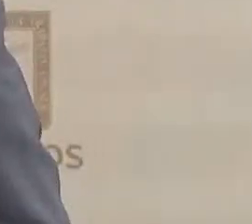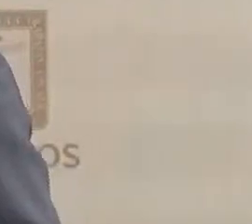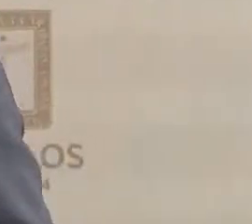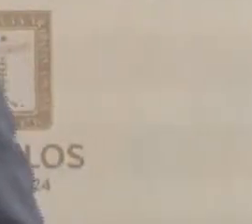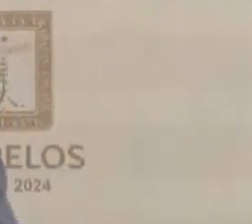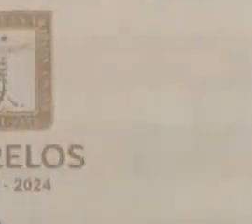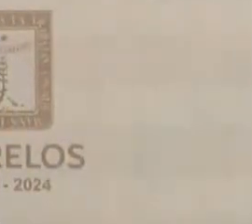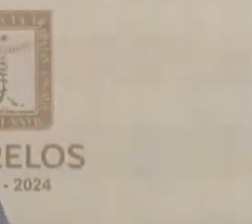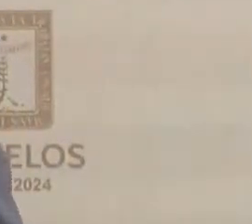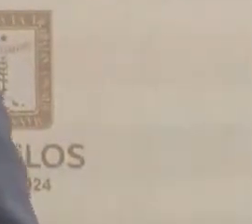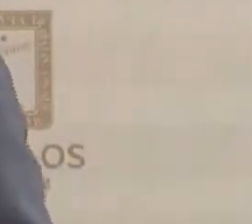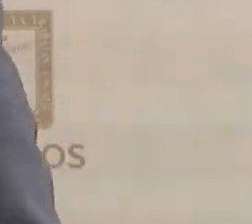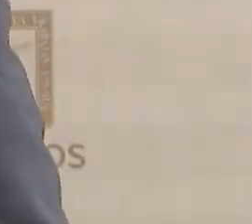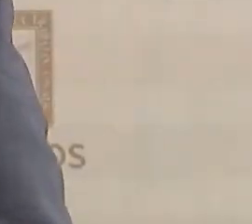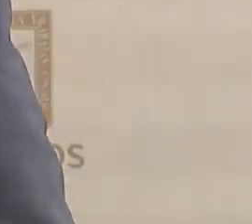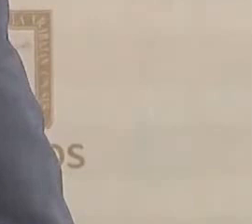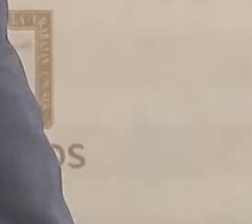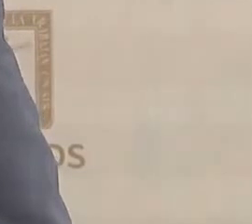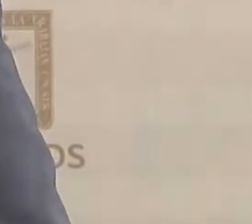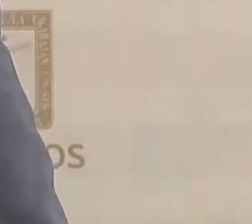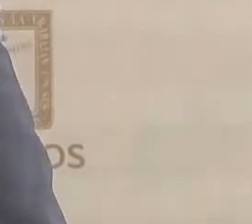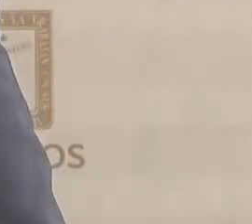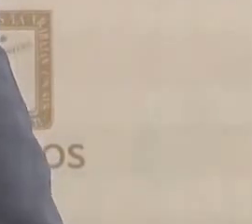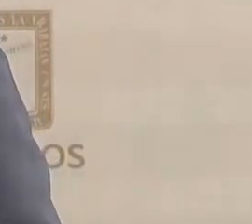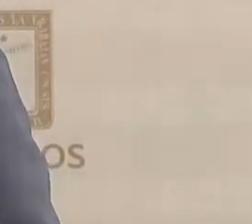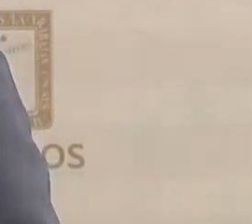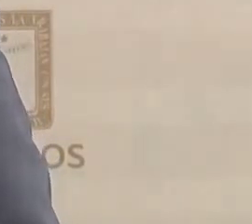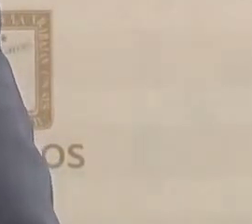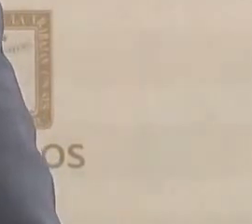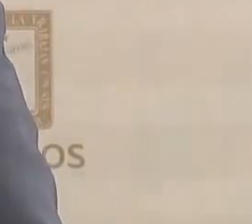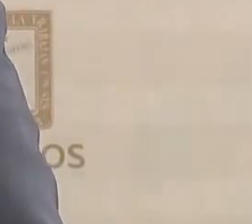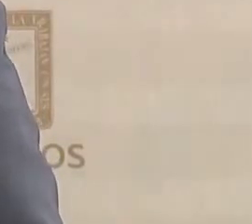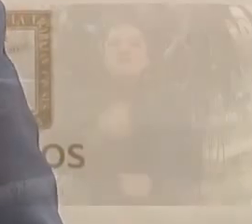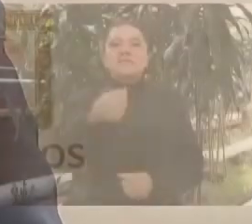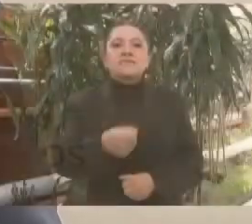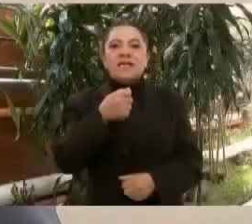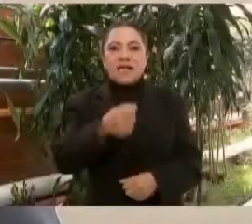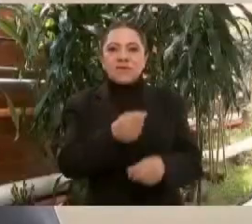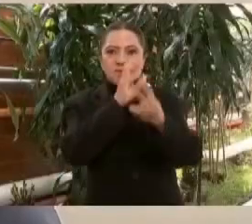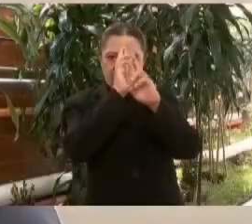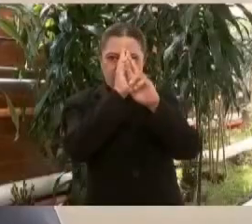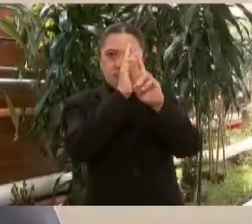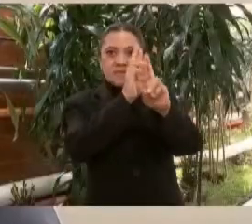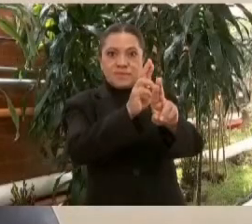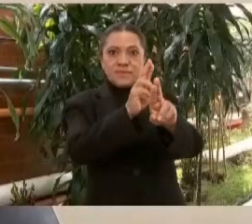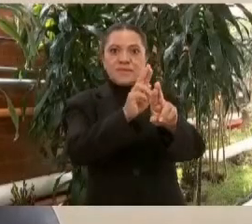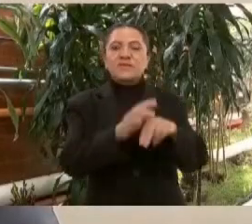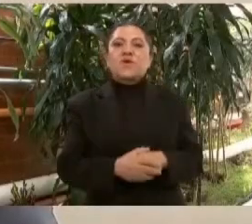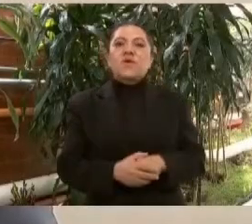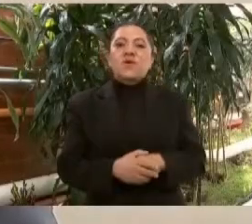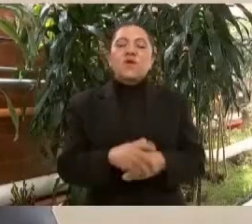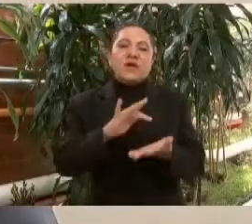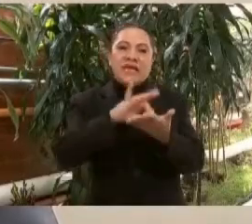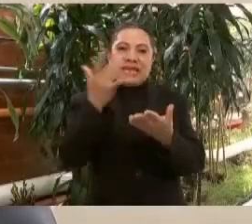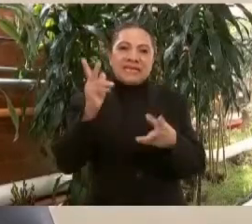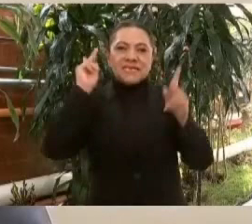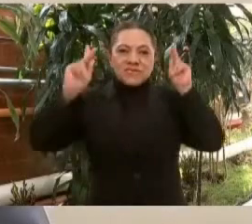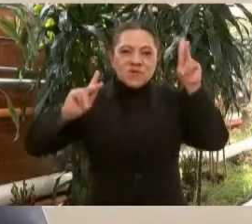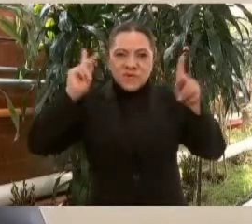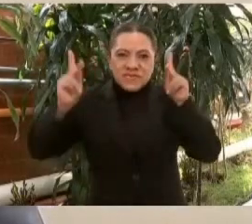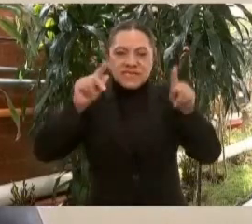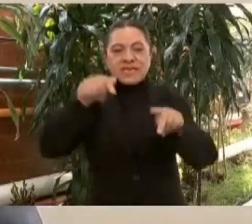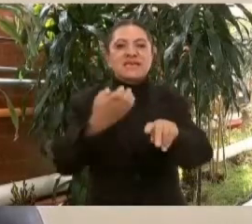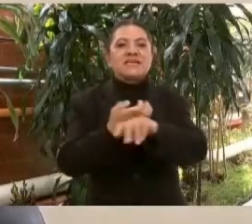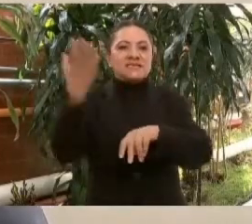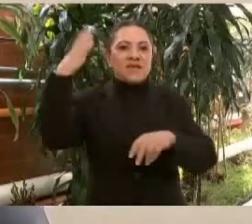Buenos días, señor presidente. Me saludo con respeto, agradezco su visita y cercanía con el Estado de